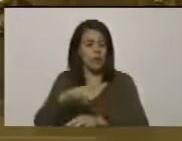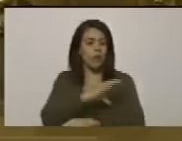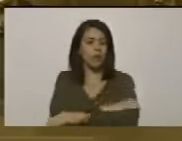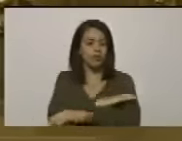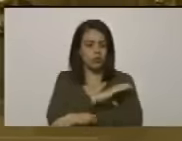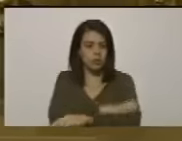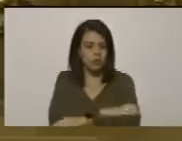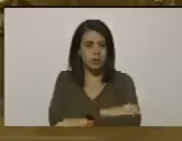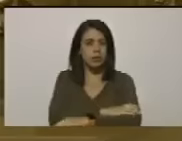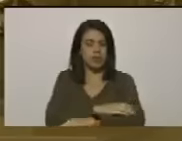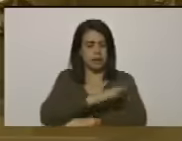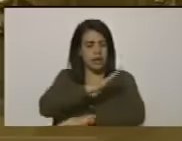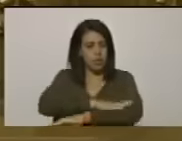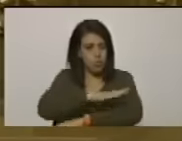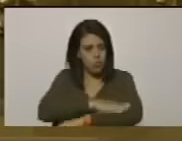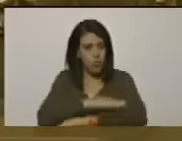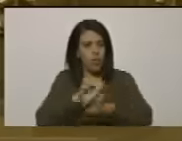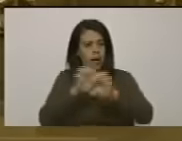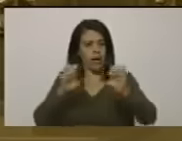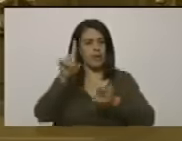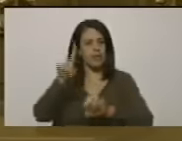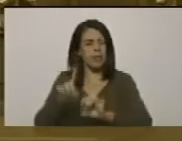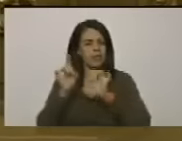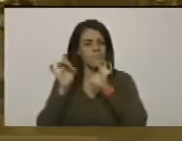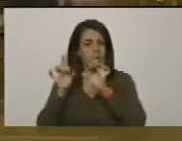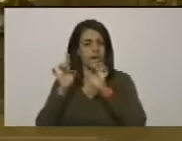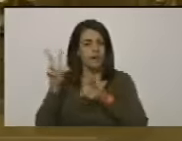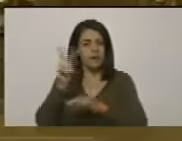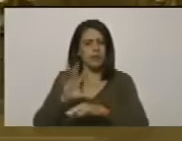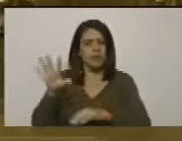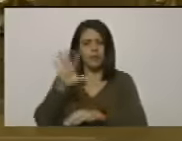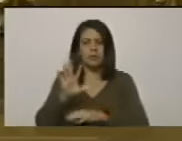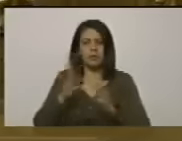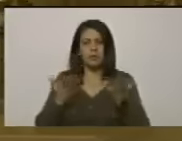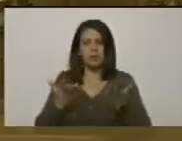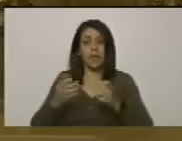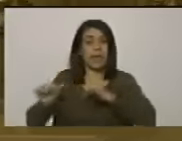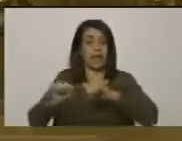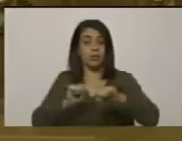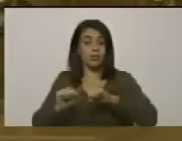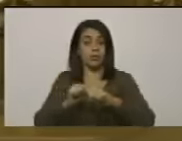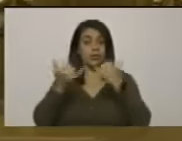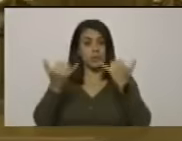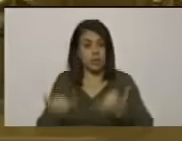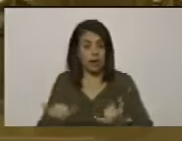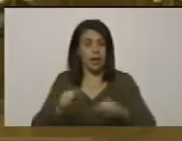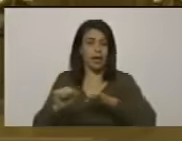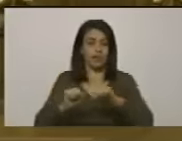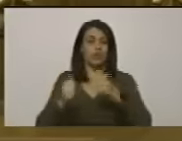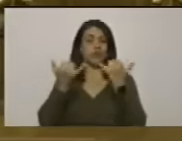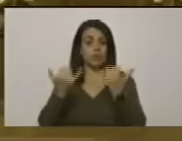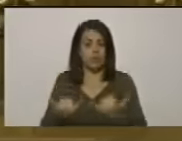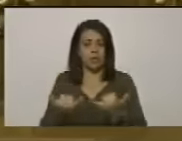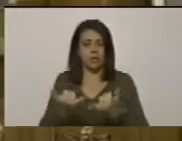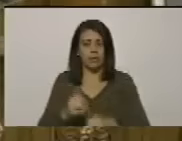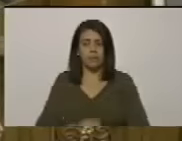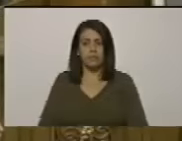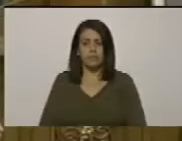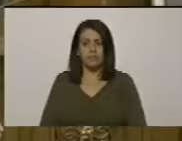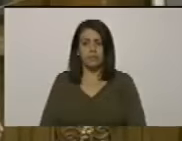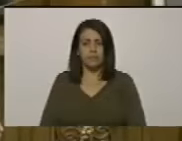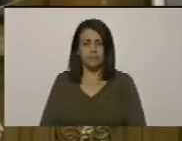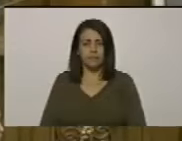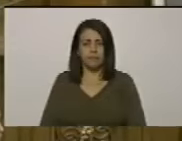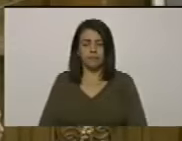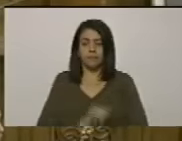oposición de gente también nos duele venezuela vamos pues y actuemos actuemos de una vez tiempo diputado